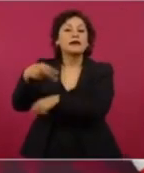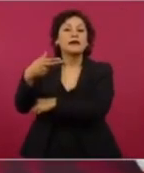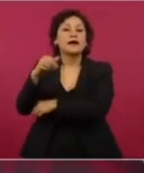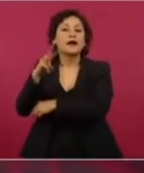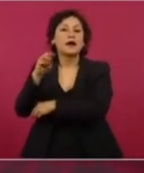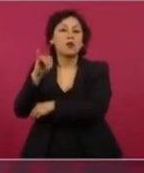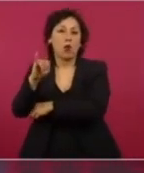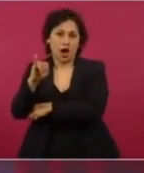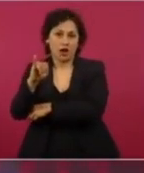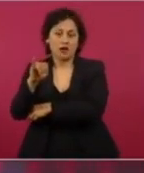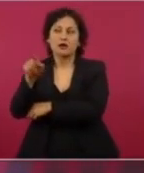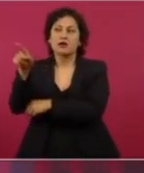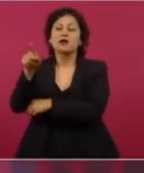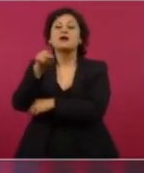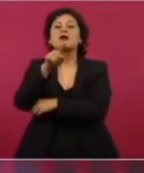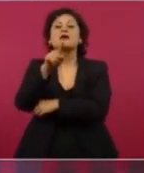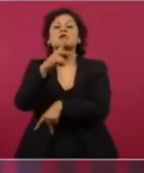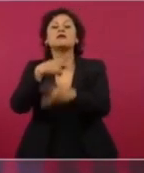por México.